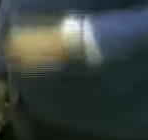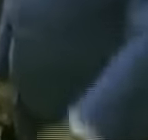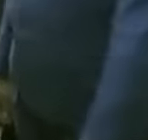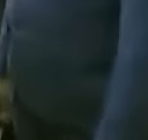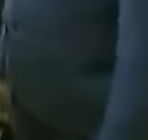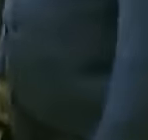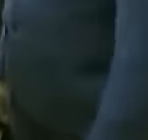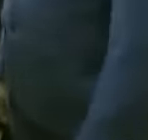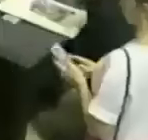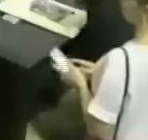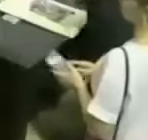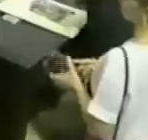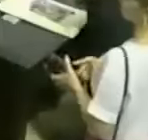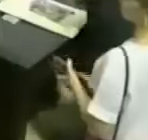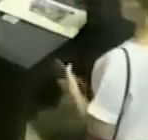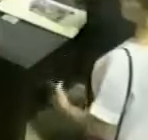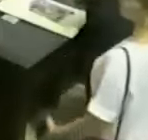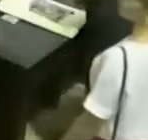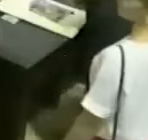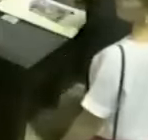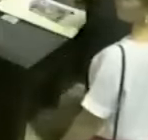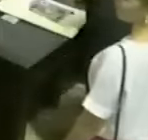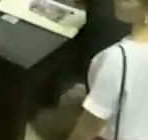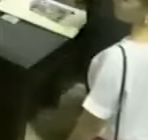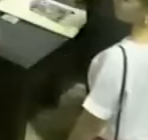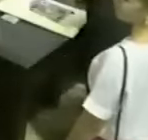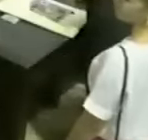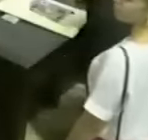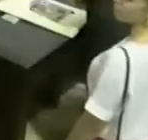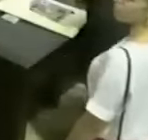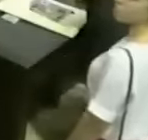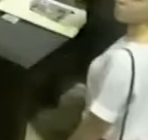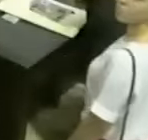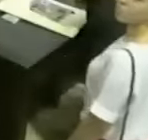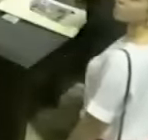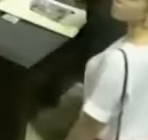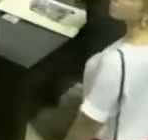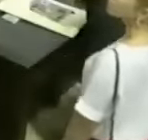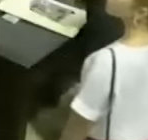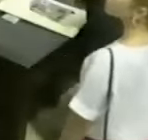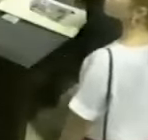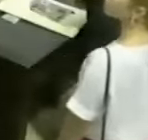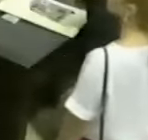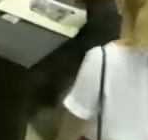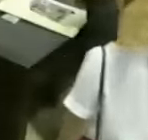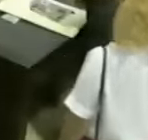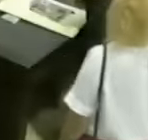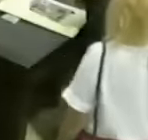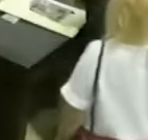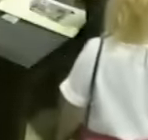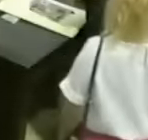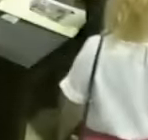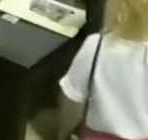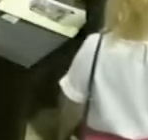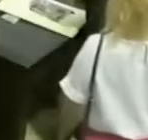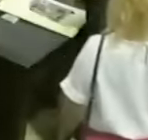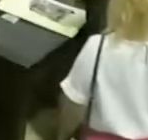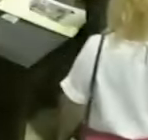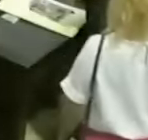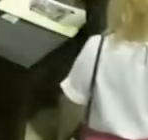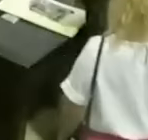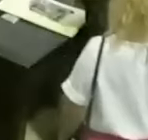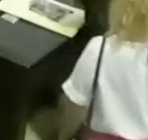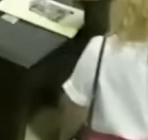sesión ordinaria, y podemos observar al presidente de la Asamblea Nacional, diputado Jorge Rodríguez, conversando